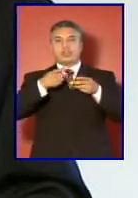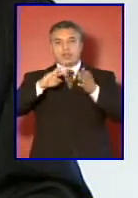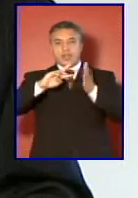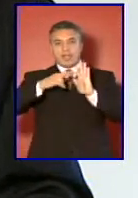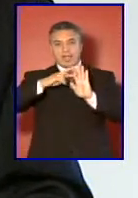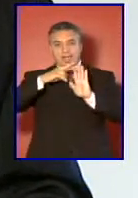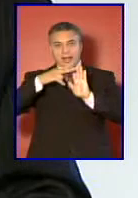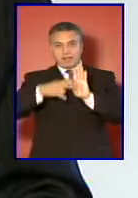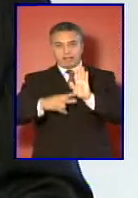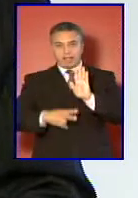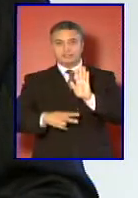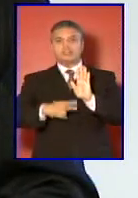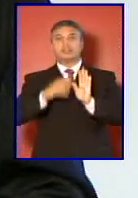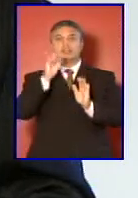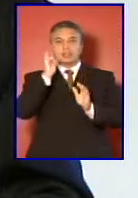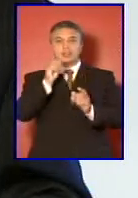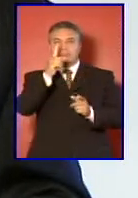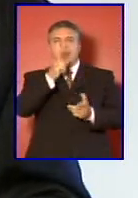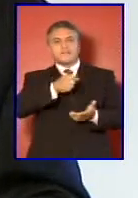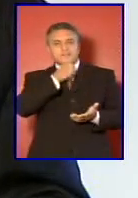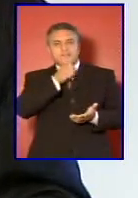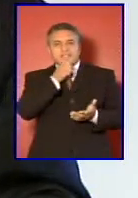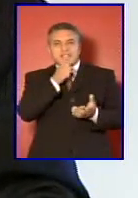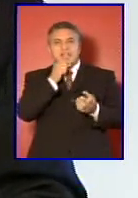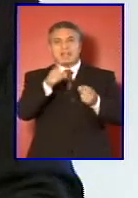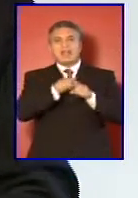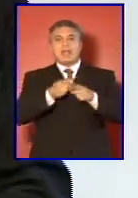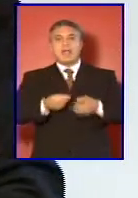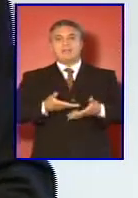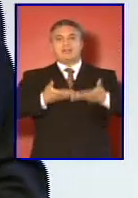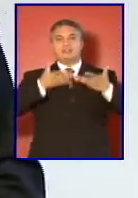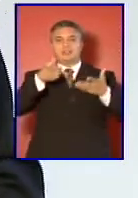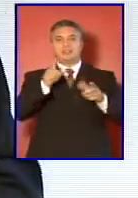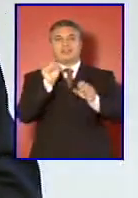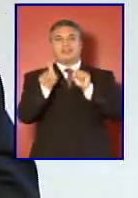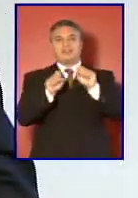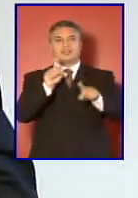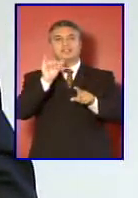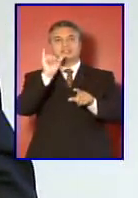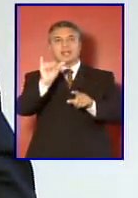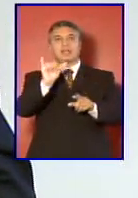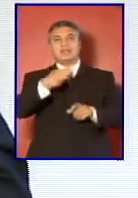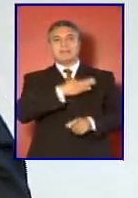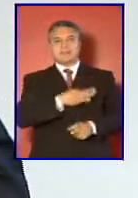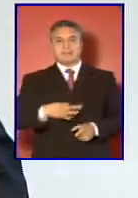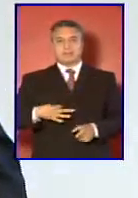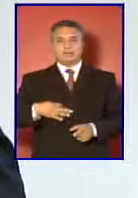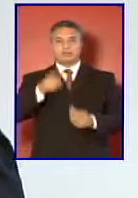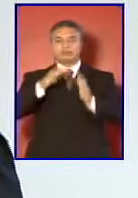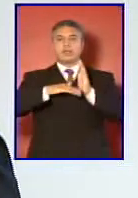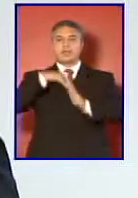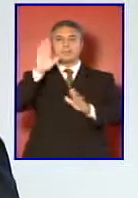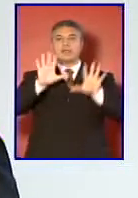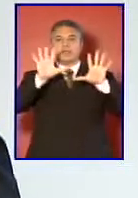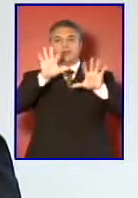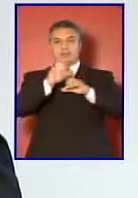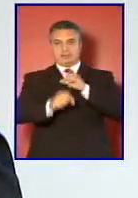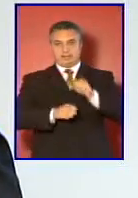y una vieja aspiración del sector de la defensa y del Ministerio, de más de 10 años,